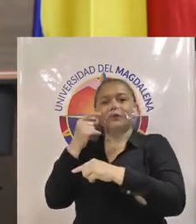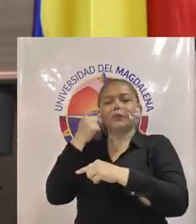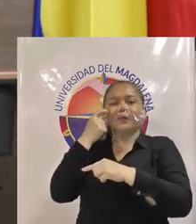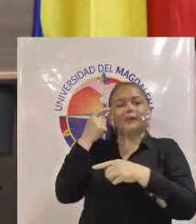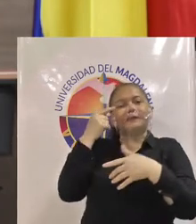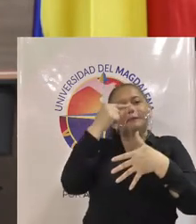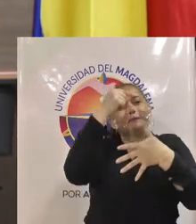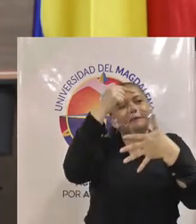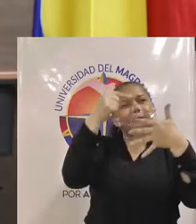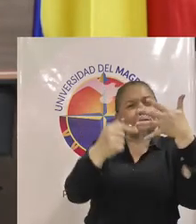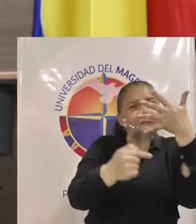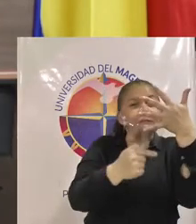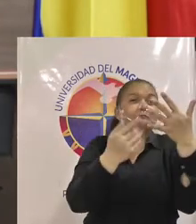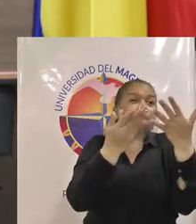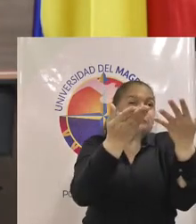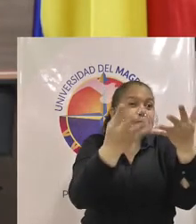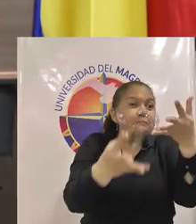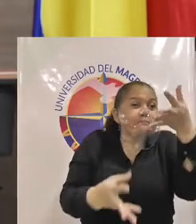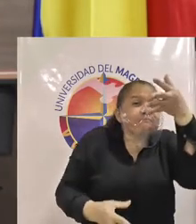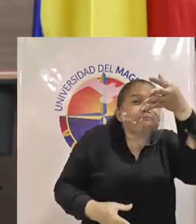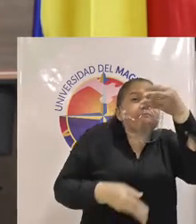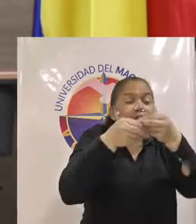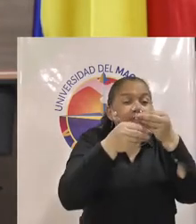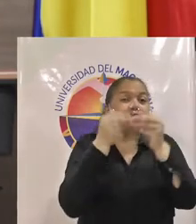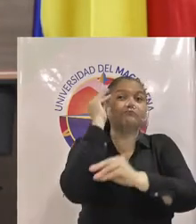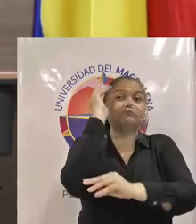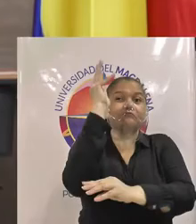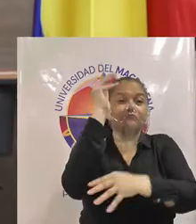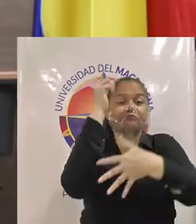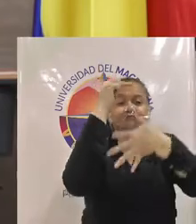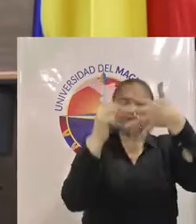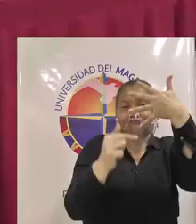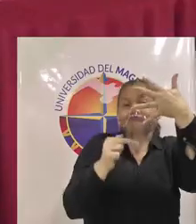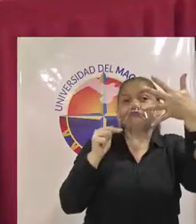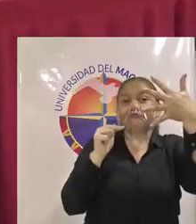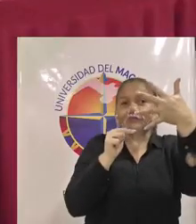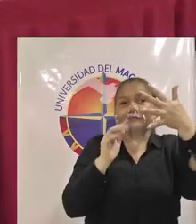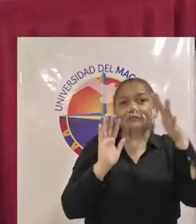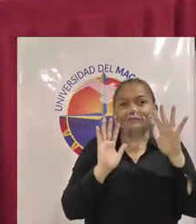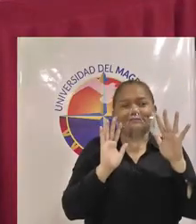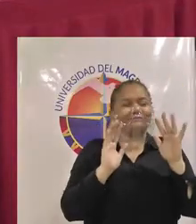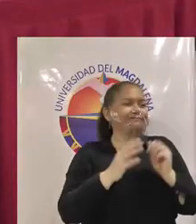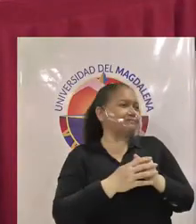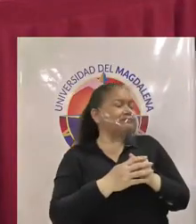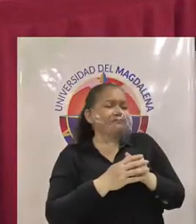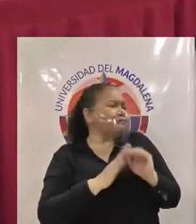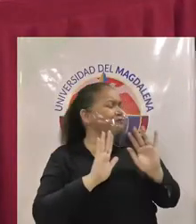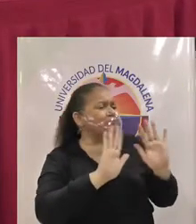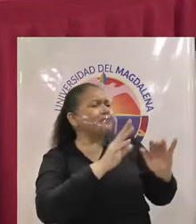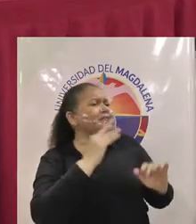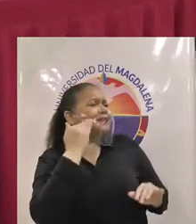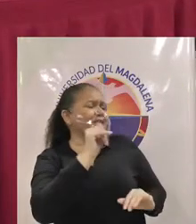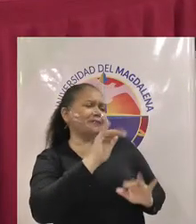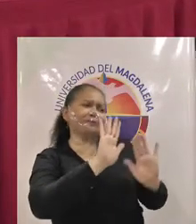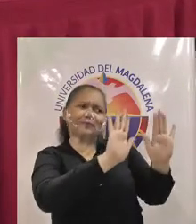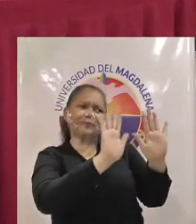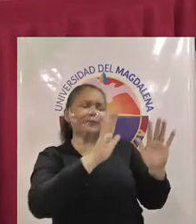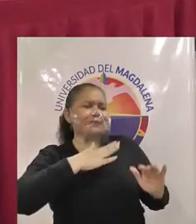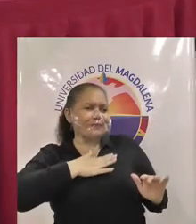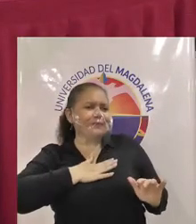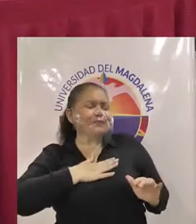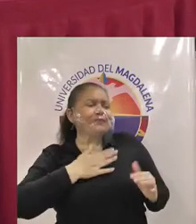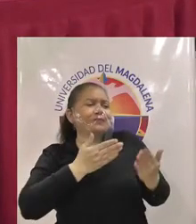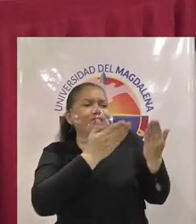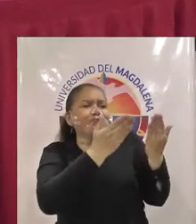temáticos le damos un chance profesora no yo prefiero es que estas son propuestas que nosotros hacemos cierto los